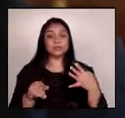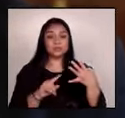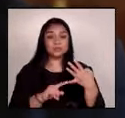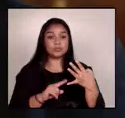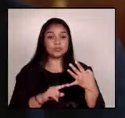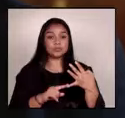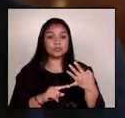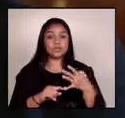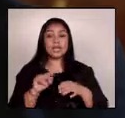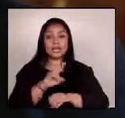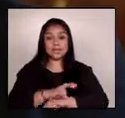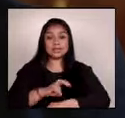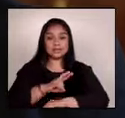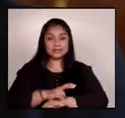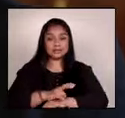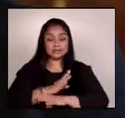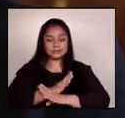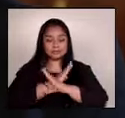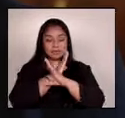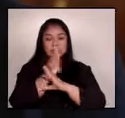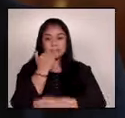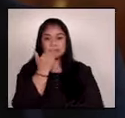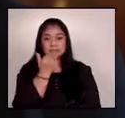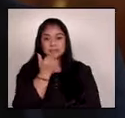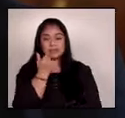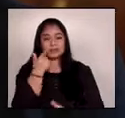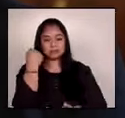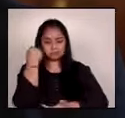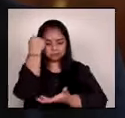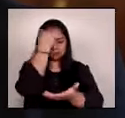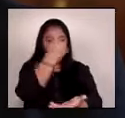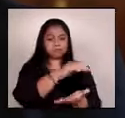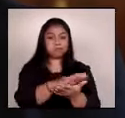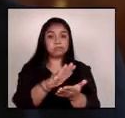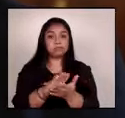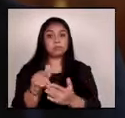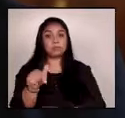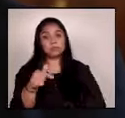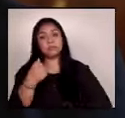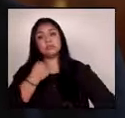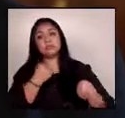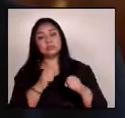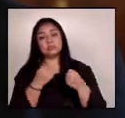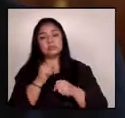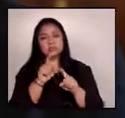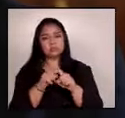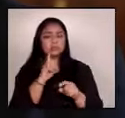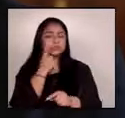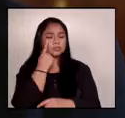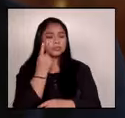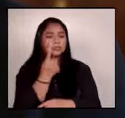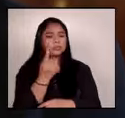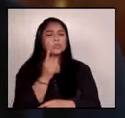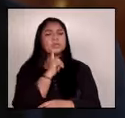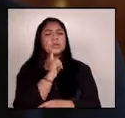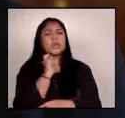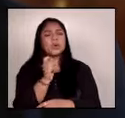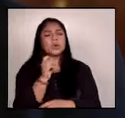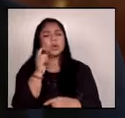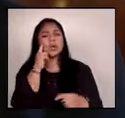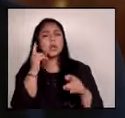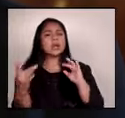agricultura y seguridad alimentaria. Las inversiones que estamos haciendo en infraestructura buscan mejorar la conectividad